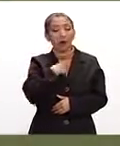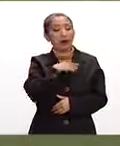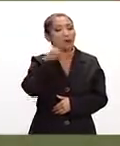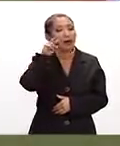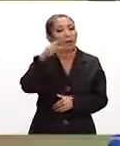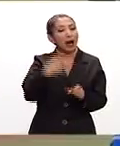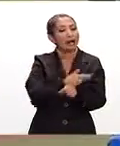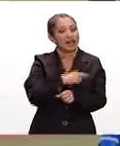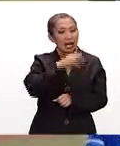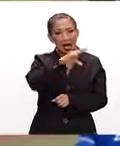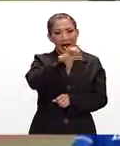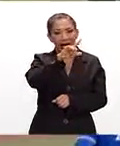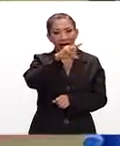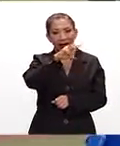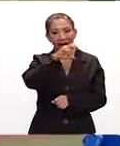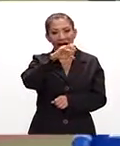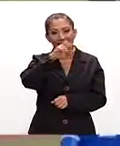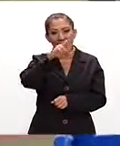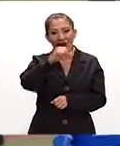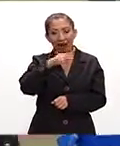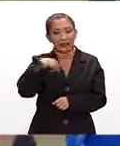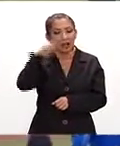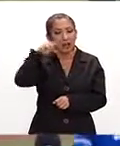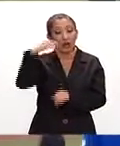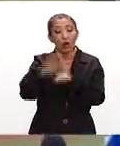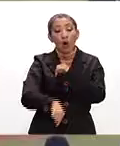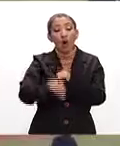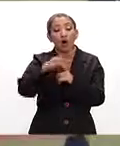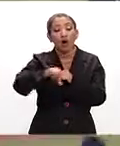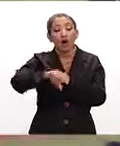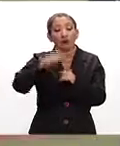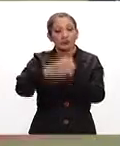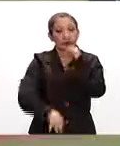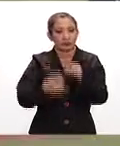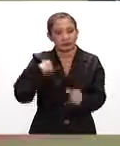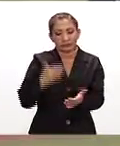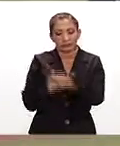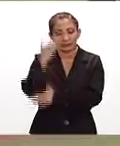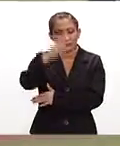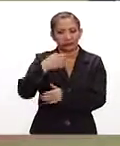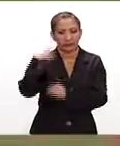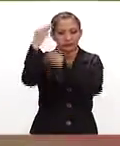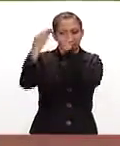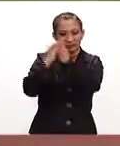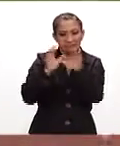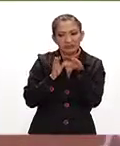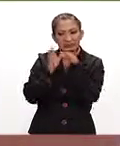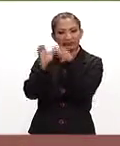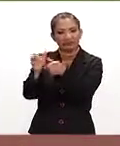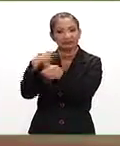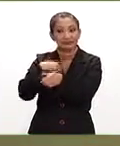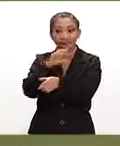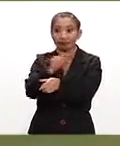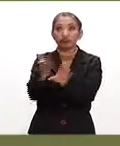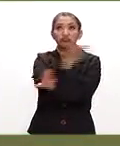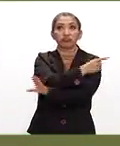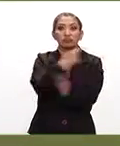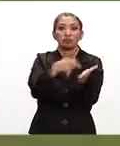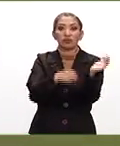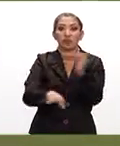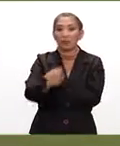que ver qué es lo que sucede. Cleveland intentará una vez más finiquitar hoy este pase a lo que será la serie mundial, a la cual no accede desde